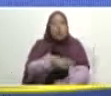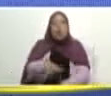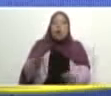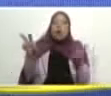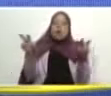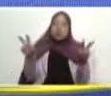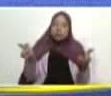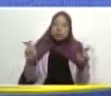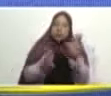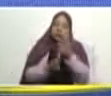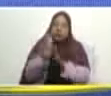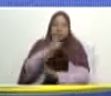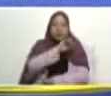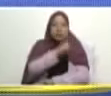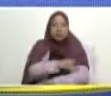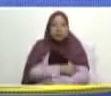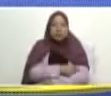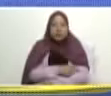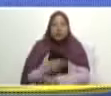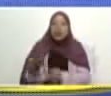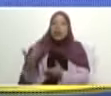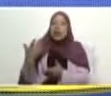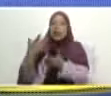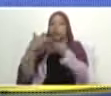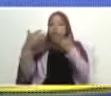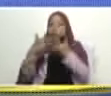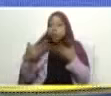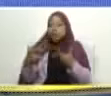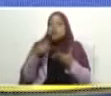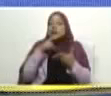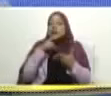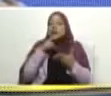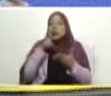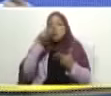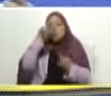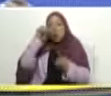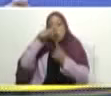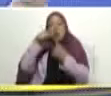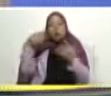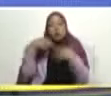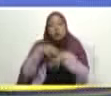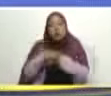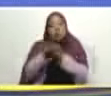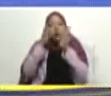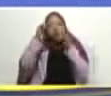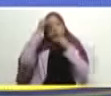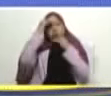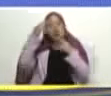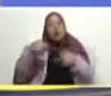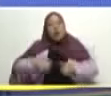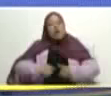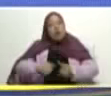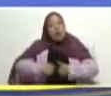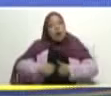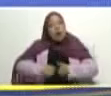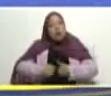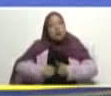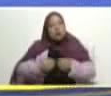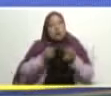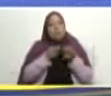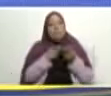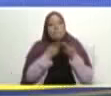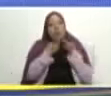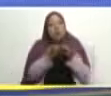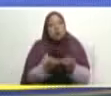y nuevas fuerzas a priorizar en tres direcciones para concentrar esfuerzas voluntades